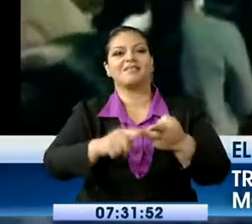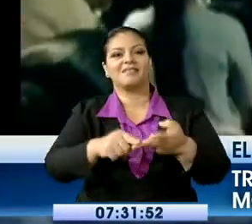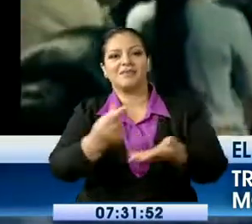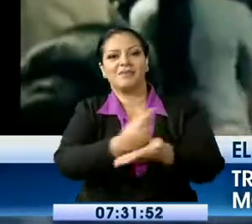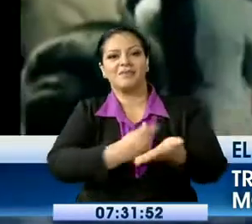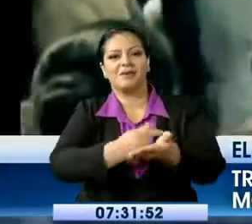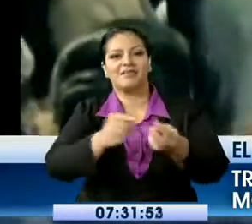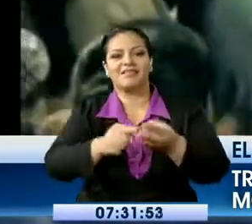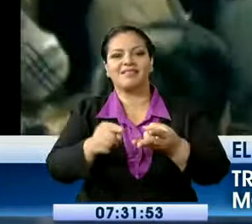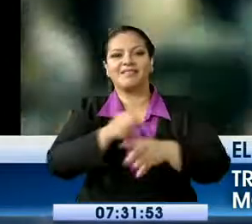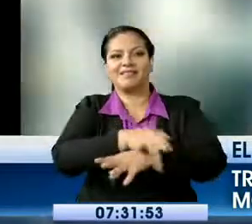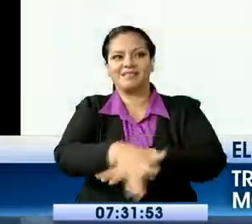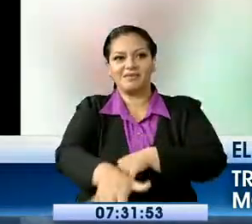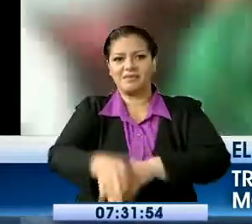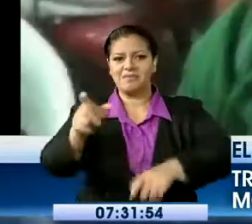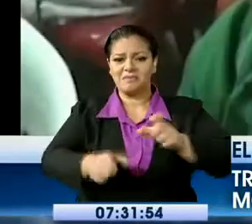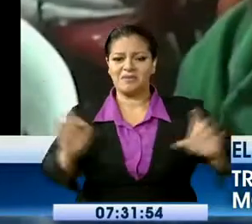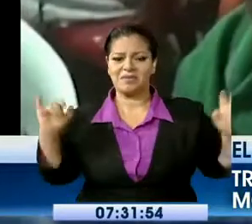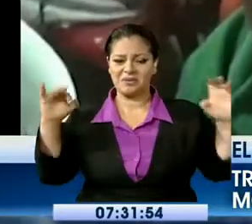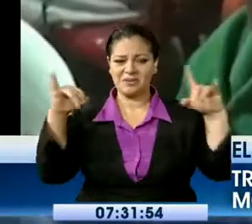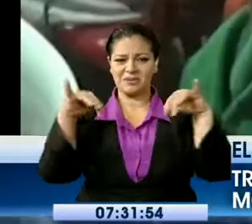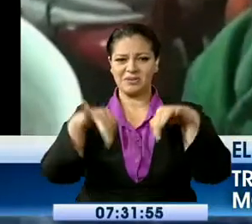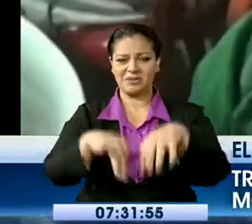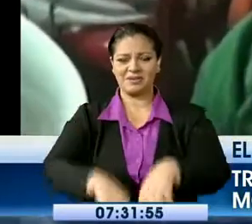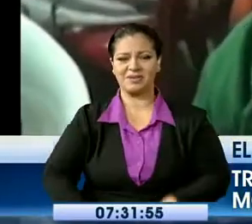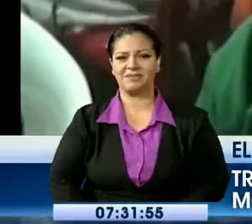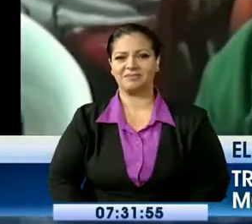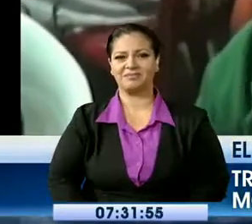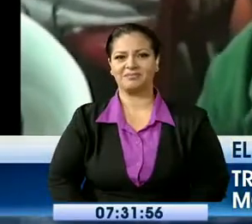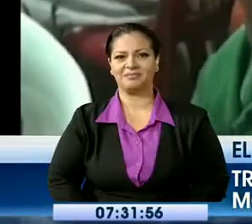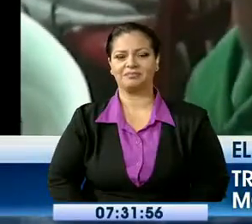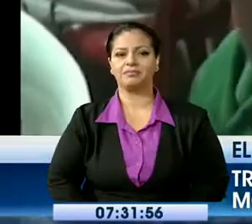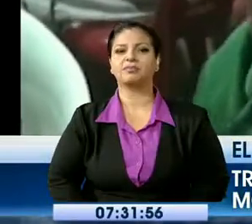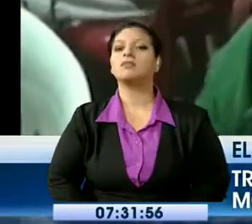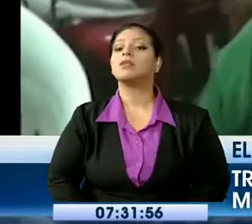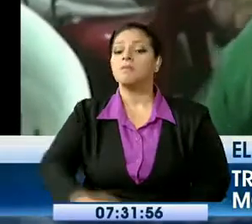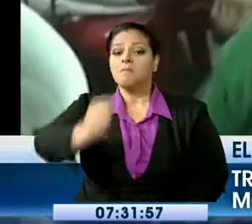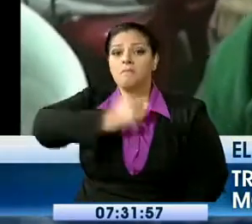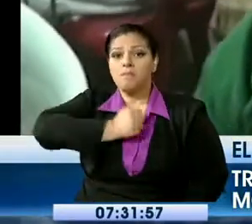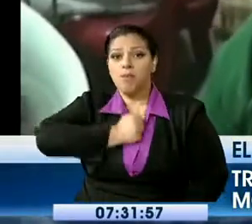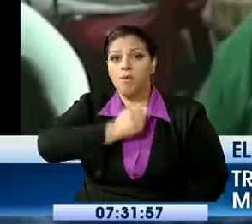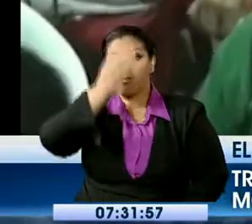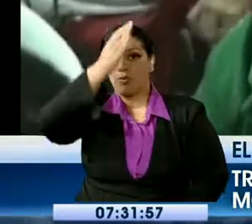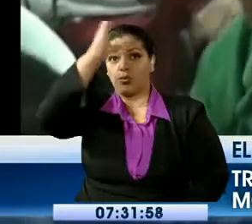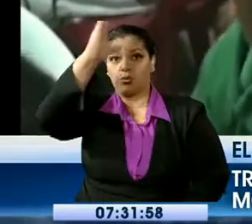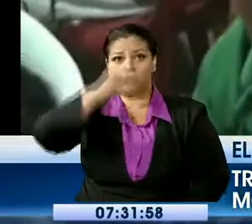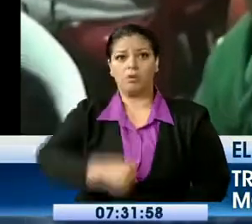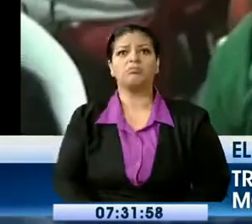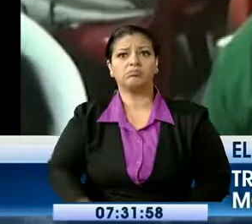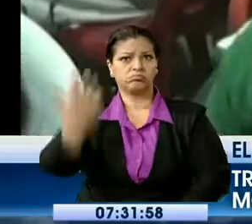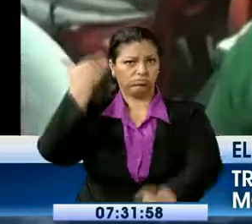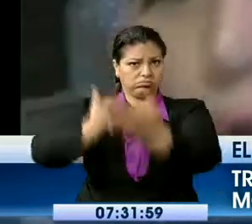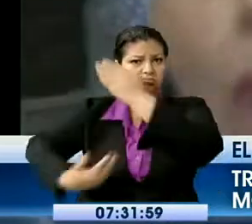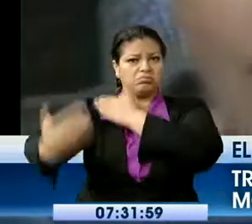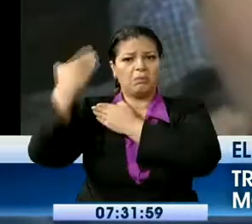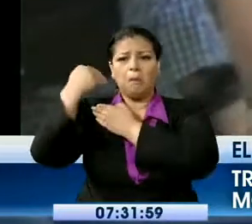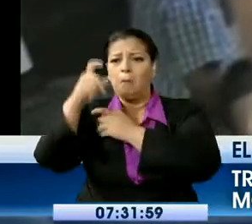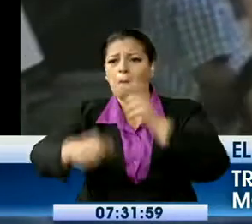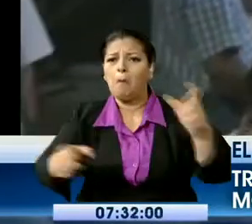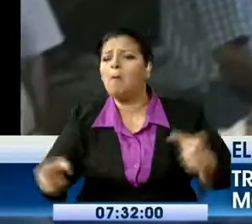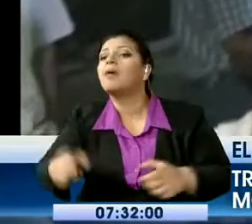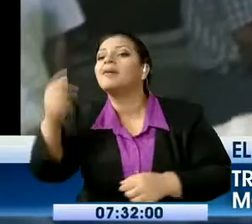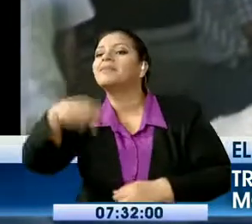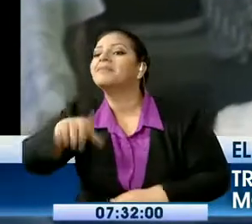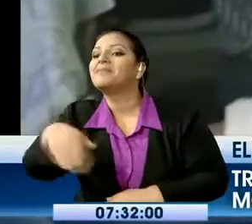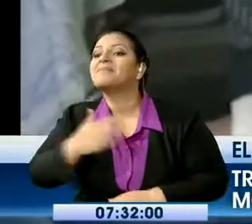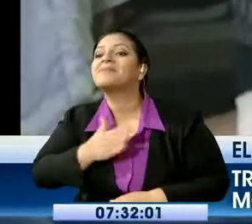el aplauso de los asistentes. Antes de la cultura de nosotros no se hacía ver, ahora se está haciendo ver. Son parte de